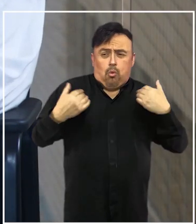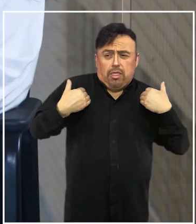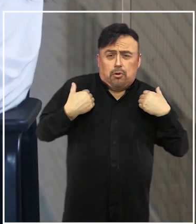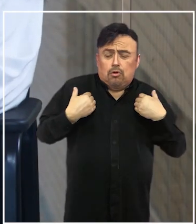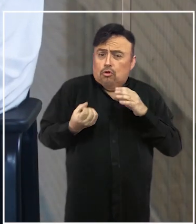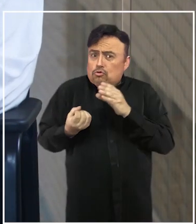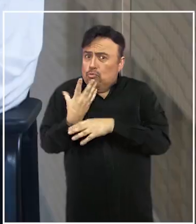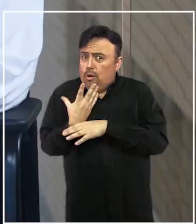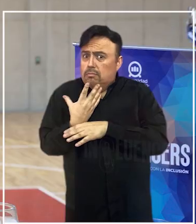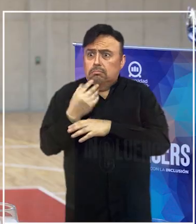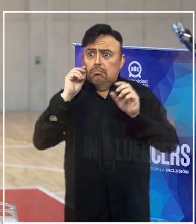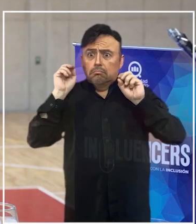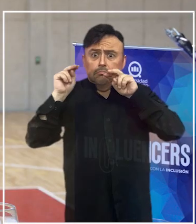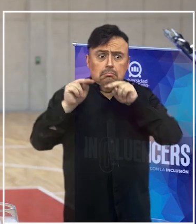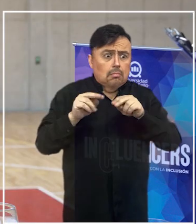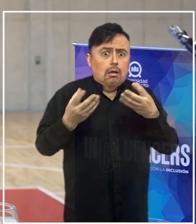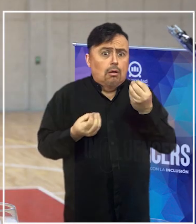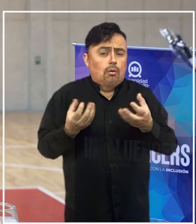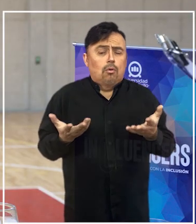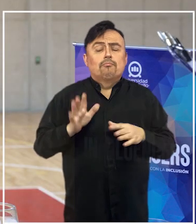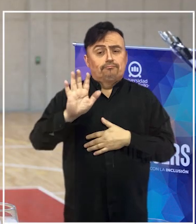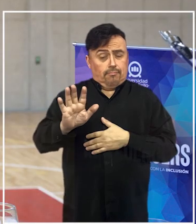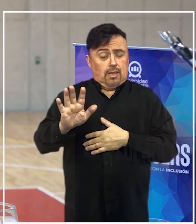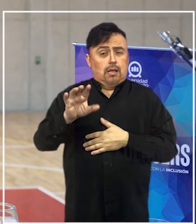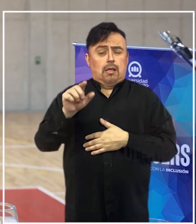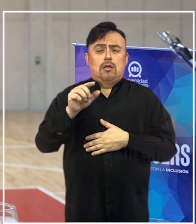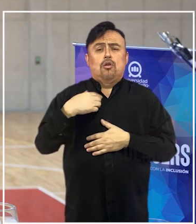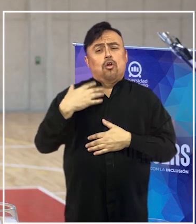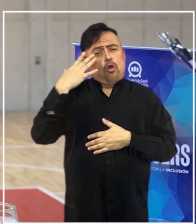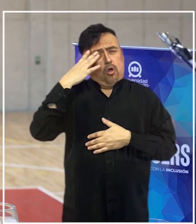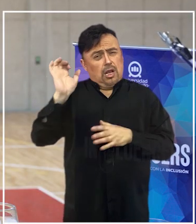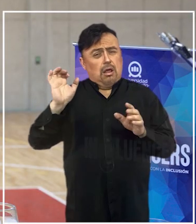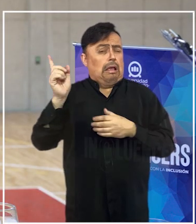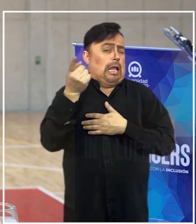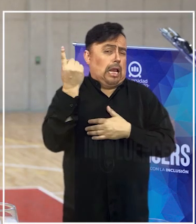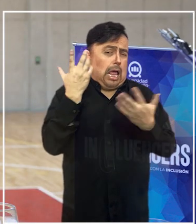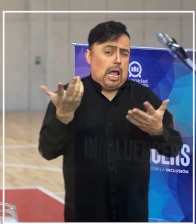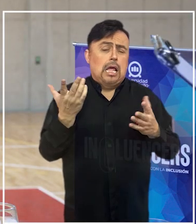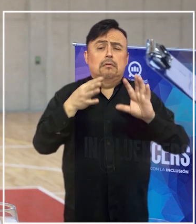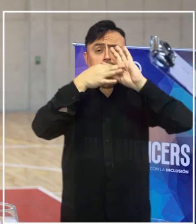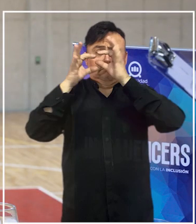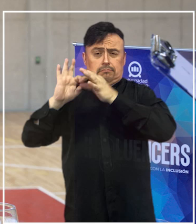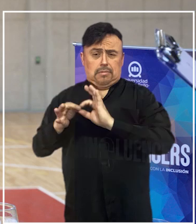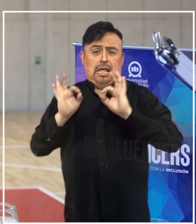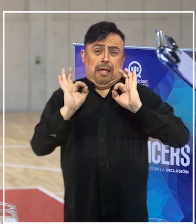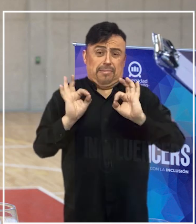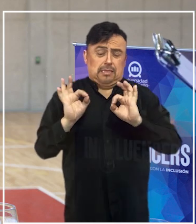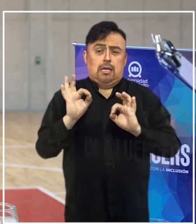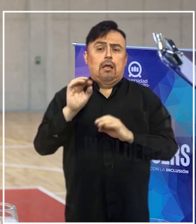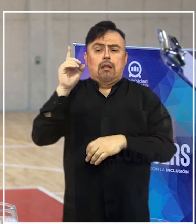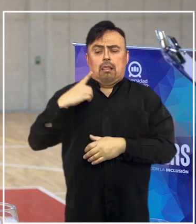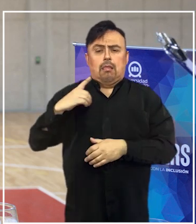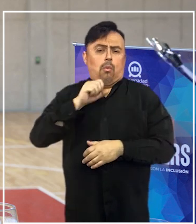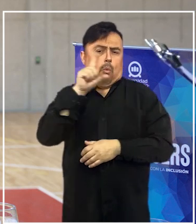los asistentes al Mundial? Mire, en general yo creo que son Olimpiadas Especiales quienes van a definir finalmente toda